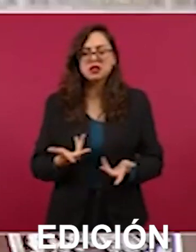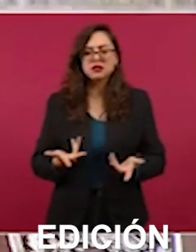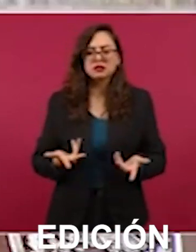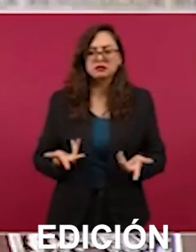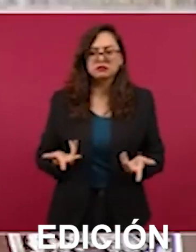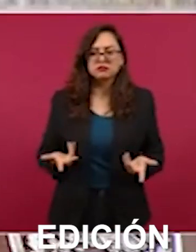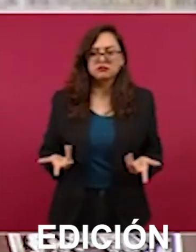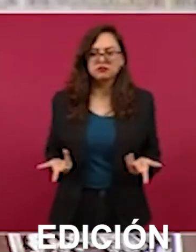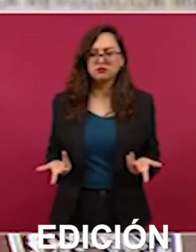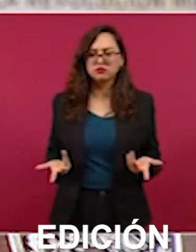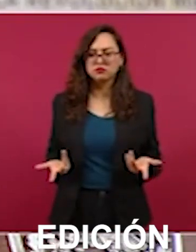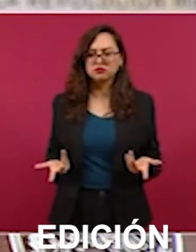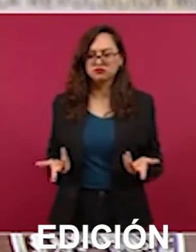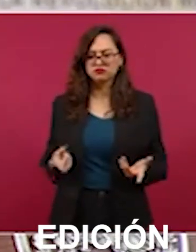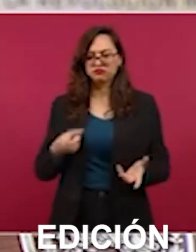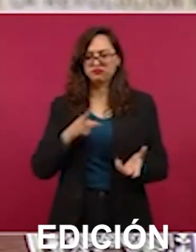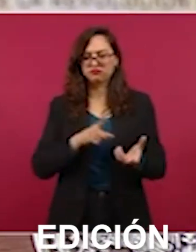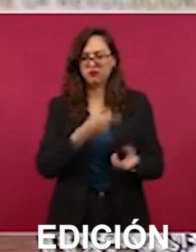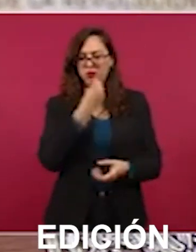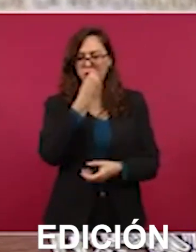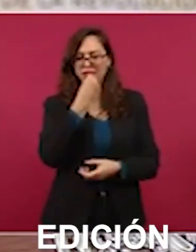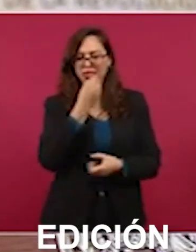el contenido